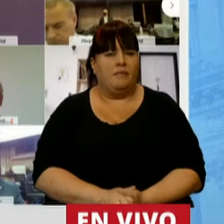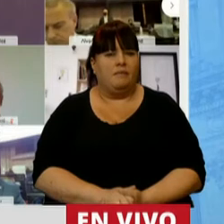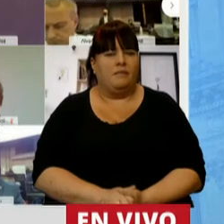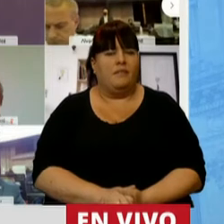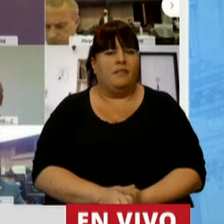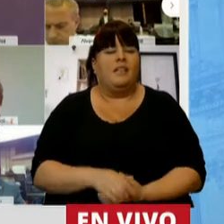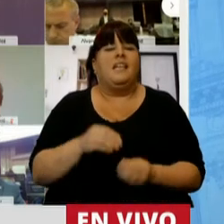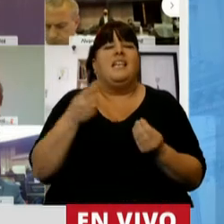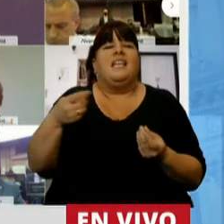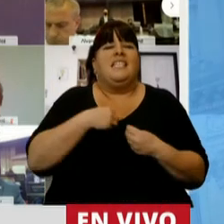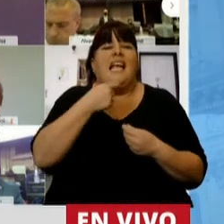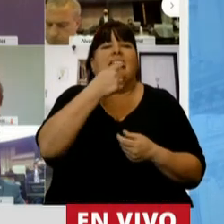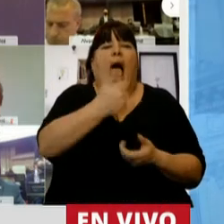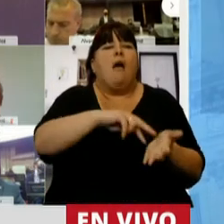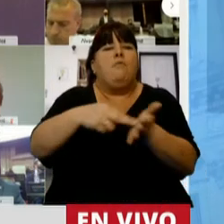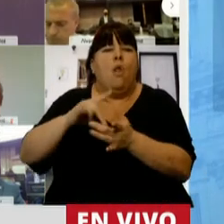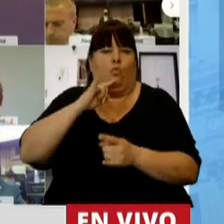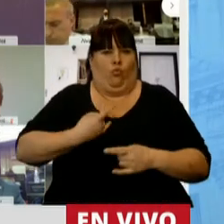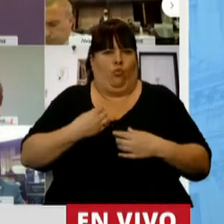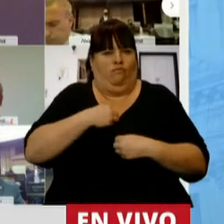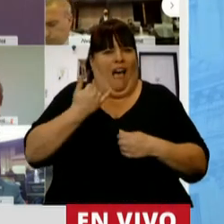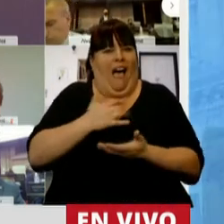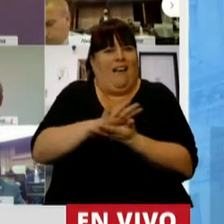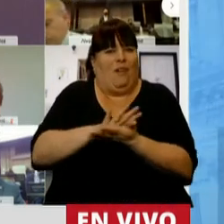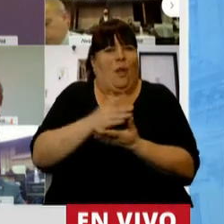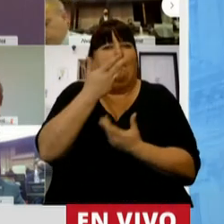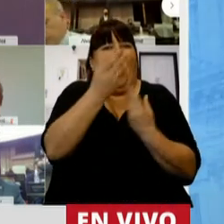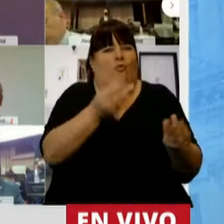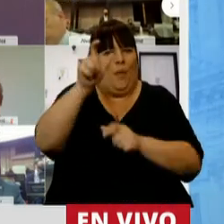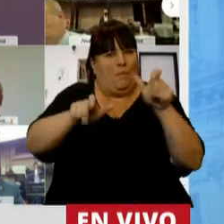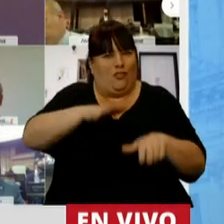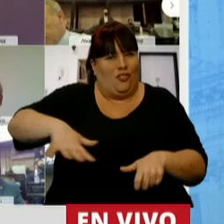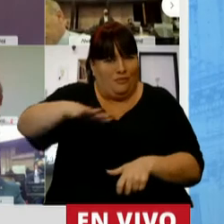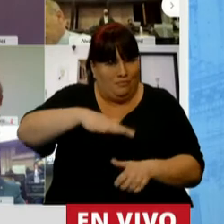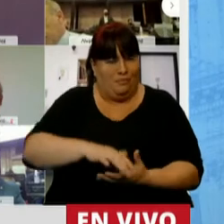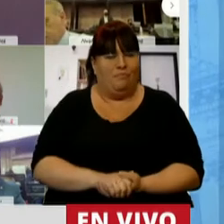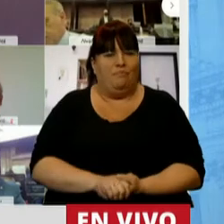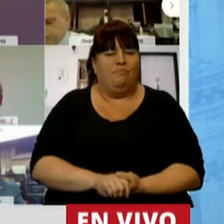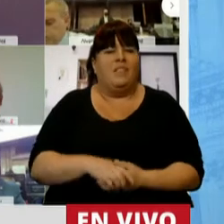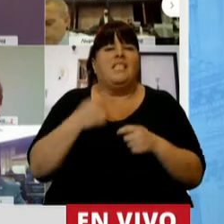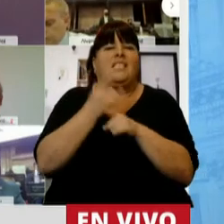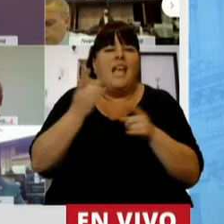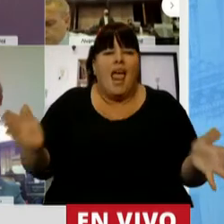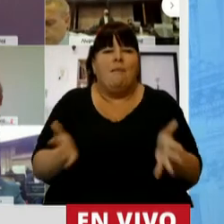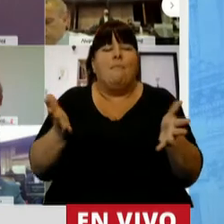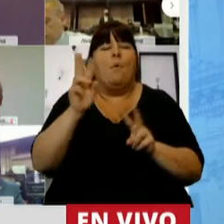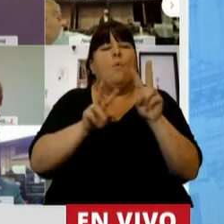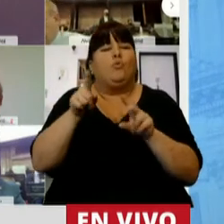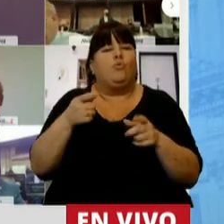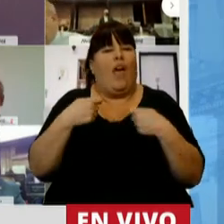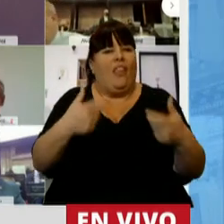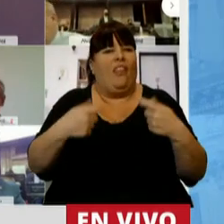hacía carne de los verdaderos problemas de la sociedad y que motivaba y propiciaba la